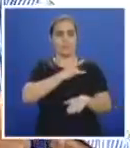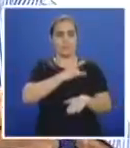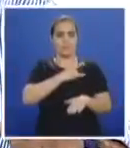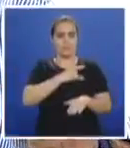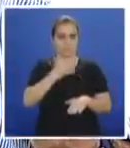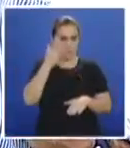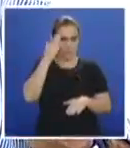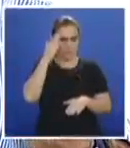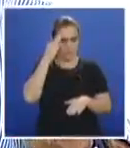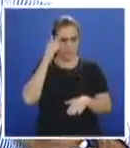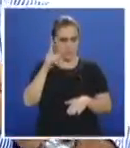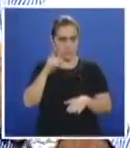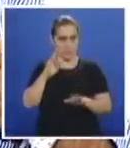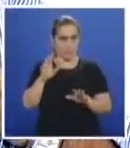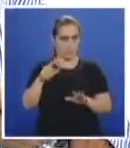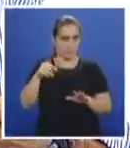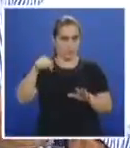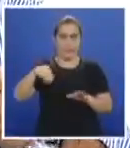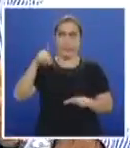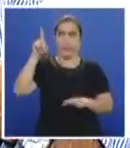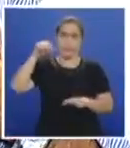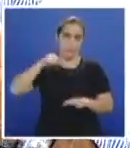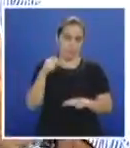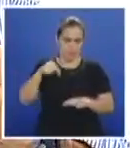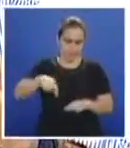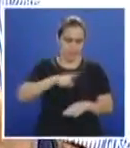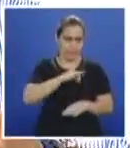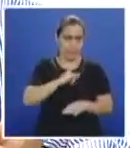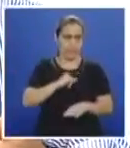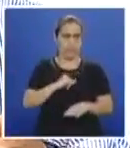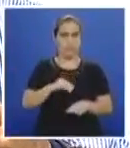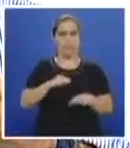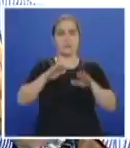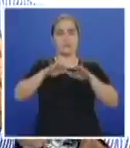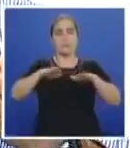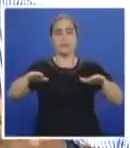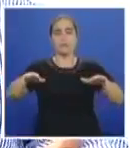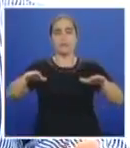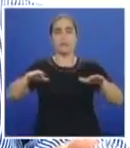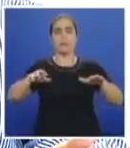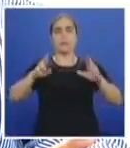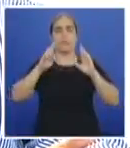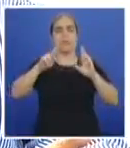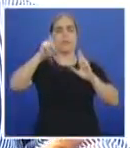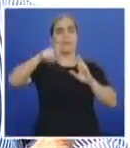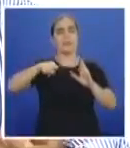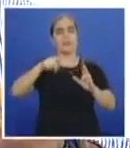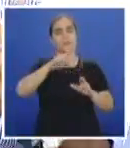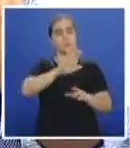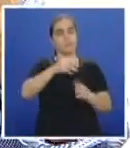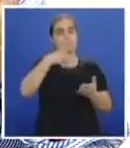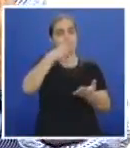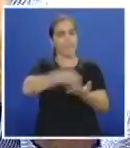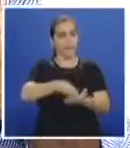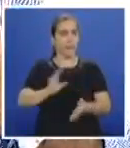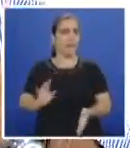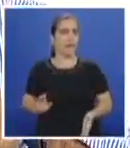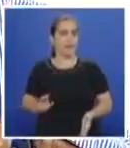en todas partes del mundo y en Bogotá, deberían ser cobrados. Y